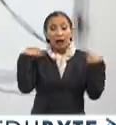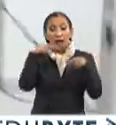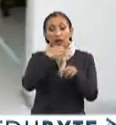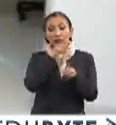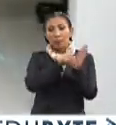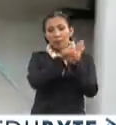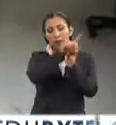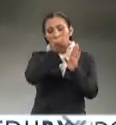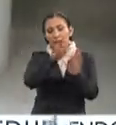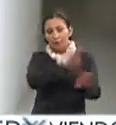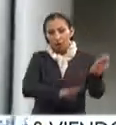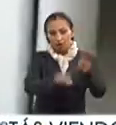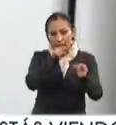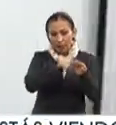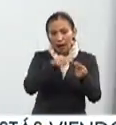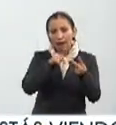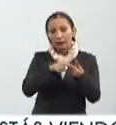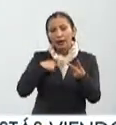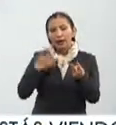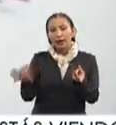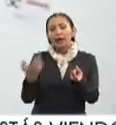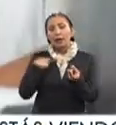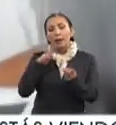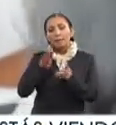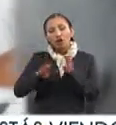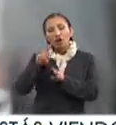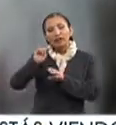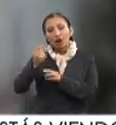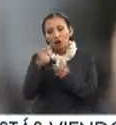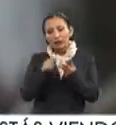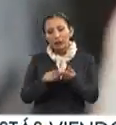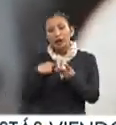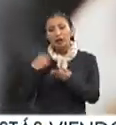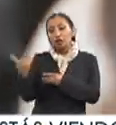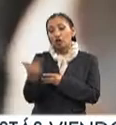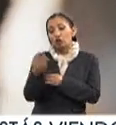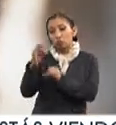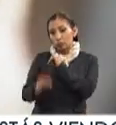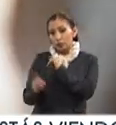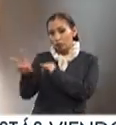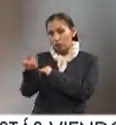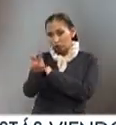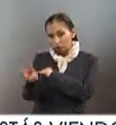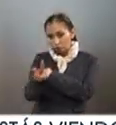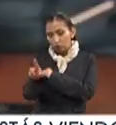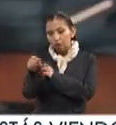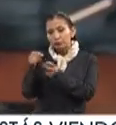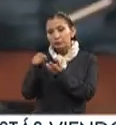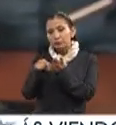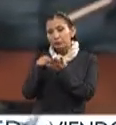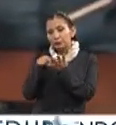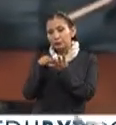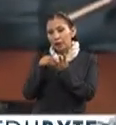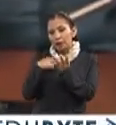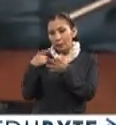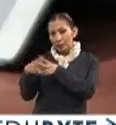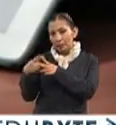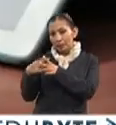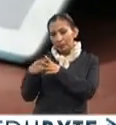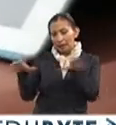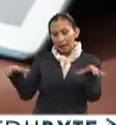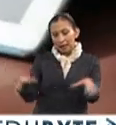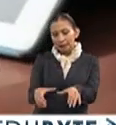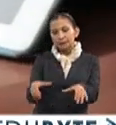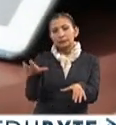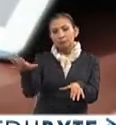de los departamentos de Biología, de la Reproducción Biotecnología y los dos últimos de las matemáticas